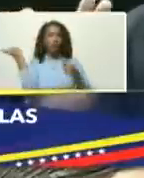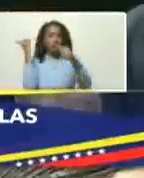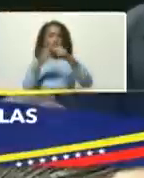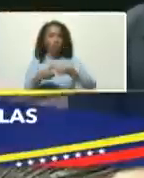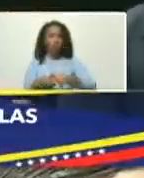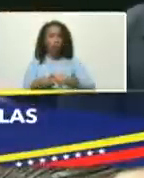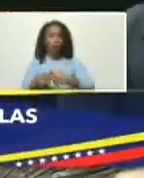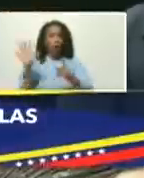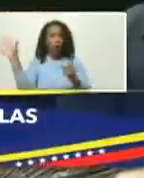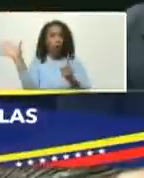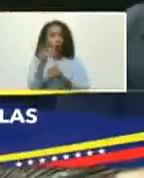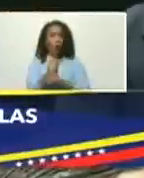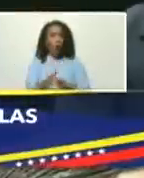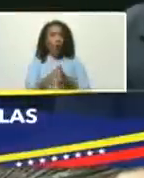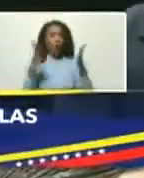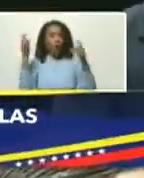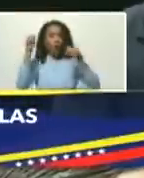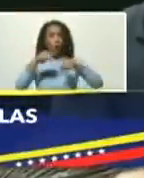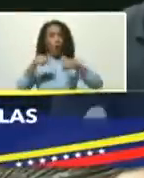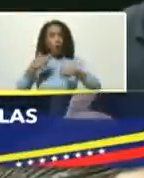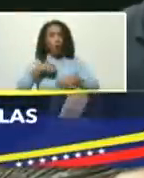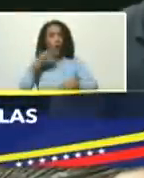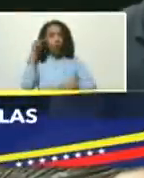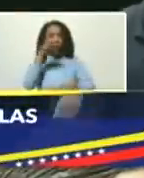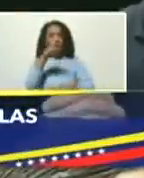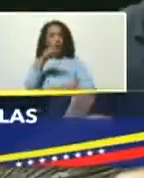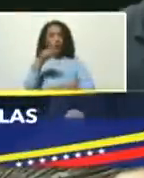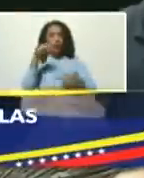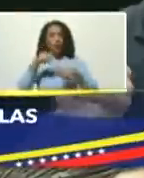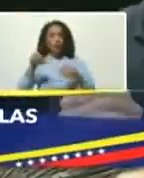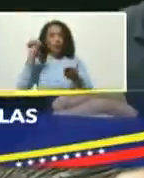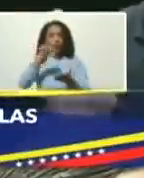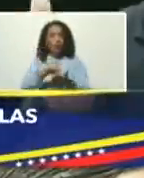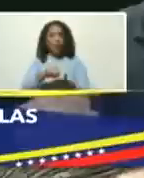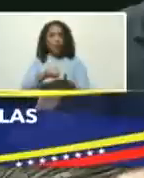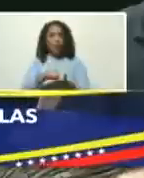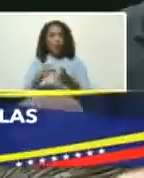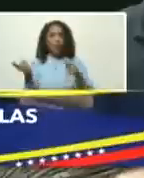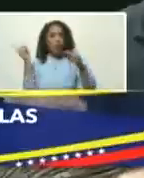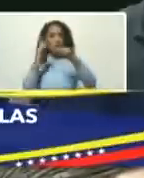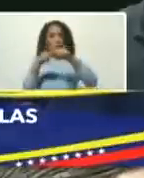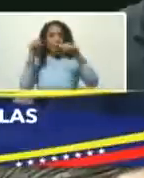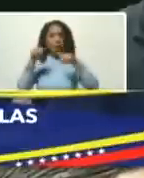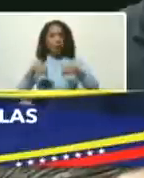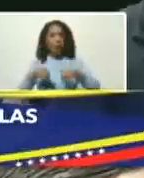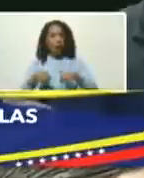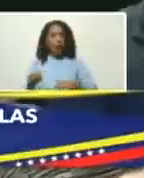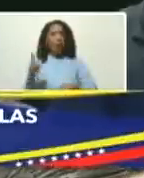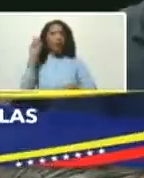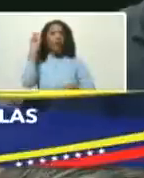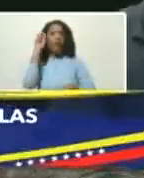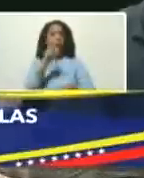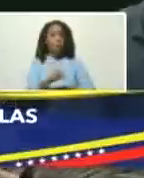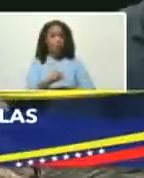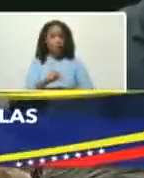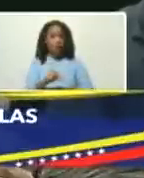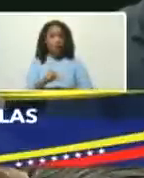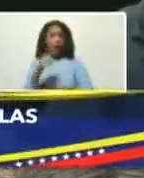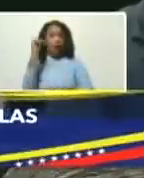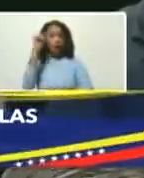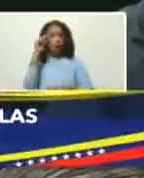a los logros gigantes que hoy estamos observando presidente este centro humildemente se suma desde acá también tenemos un